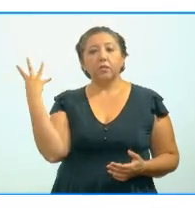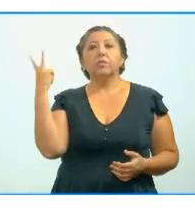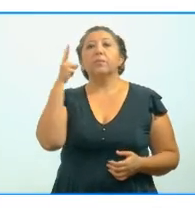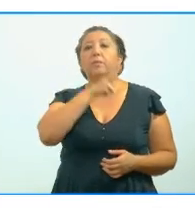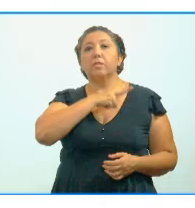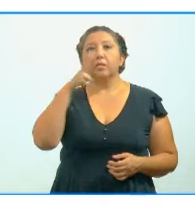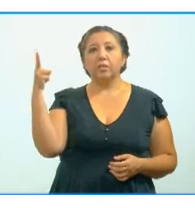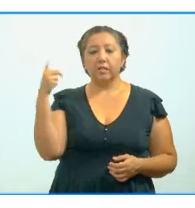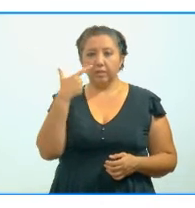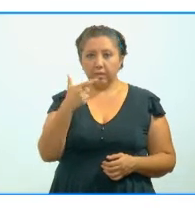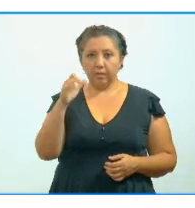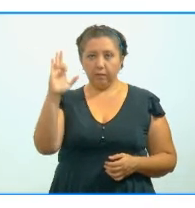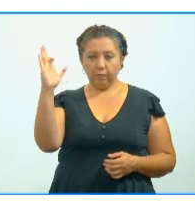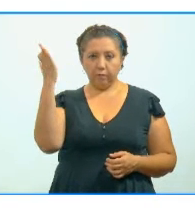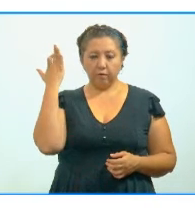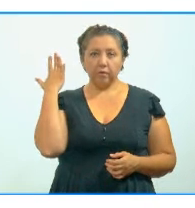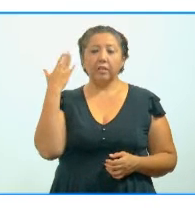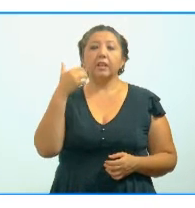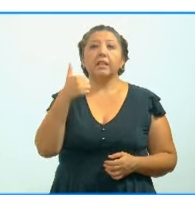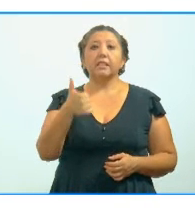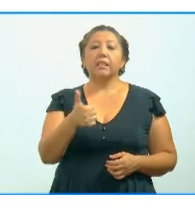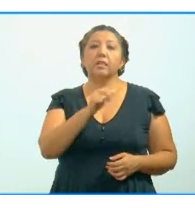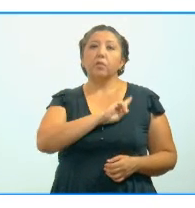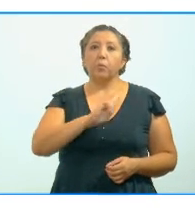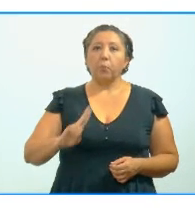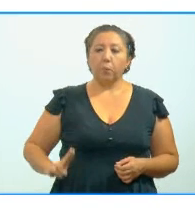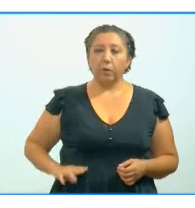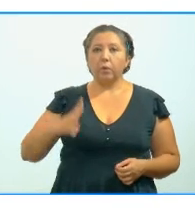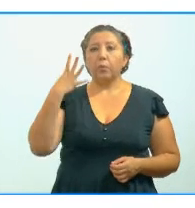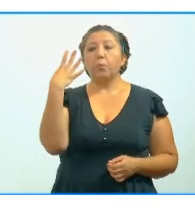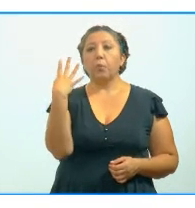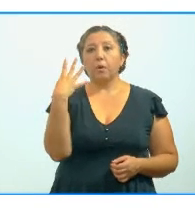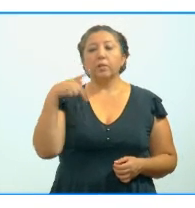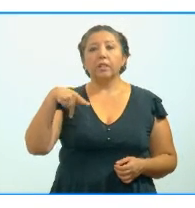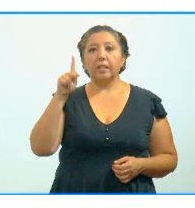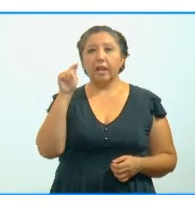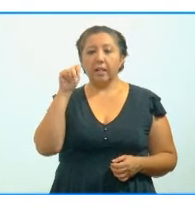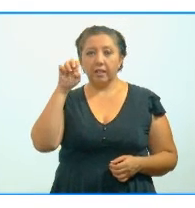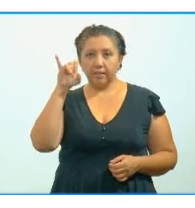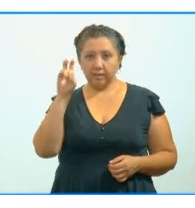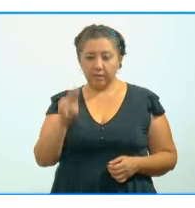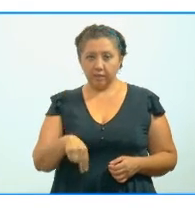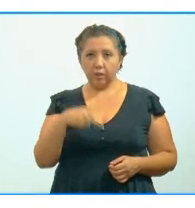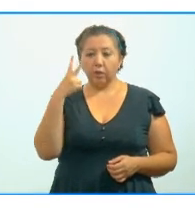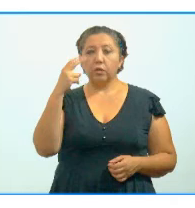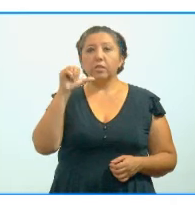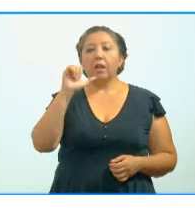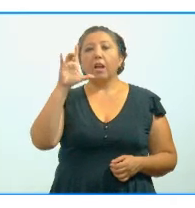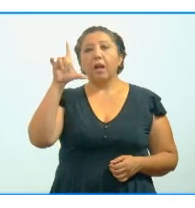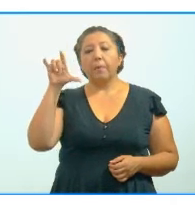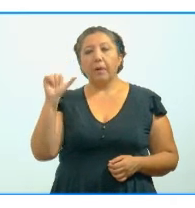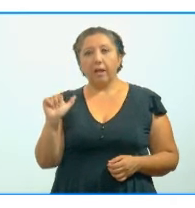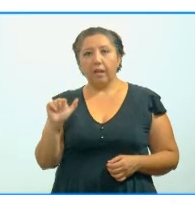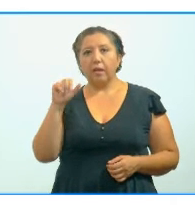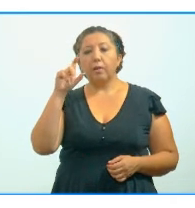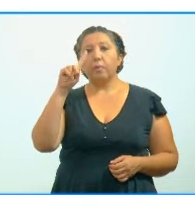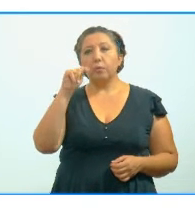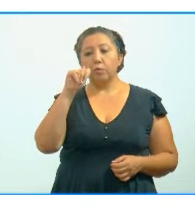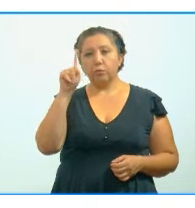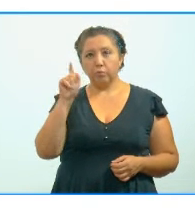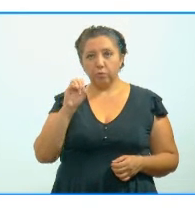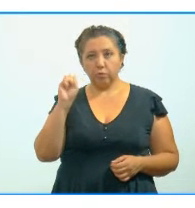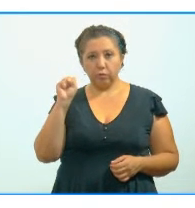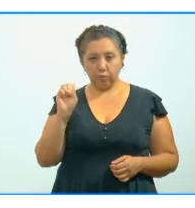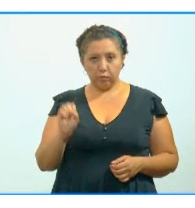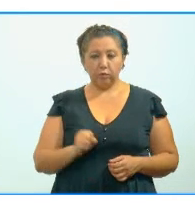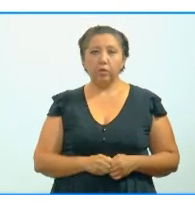Valladolid, 7 foráneos, 6 en Humán, 4 en Canacín y en Ticimín, 2 en Avalá, Butzós, Panabá y